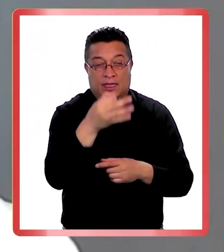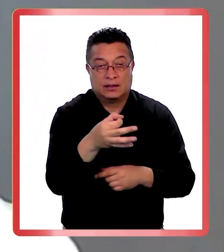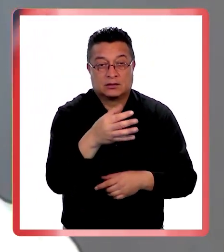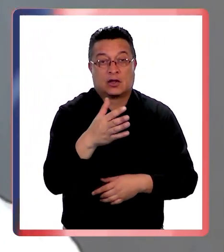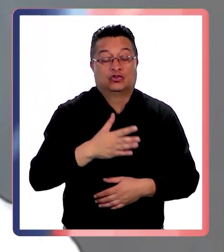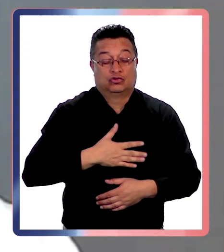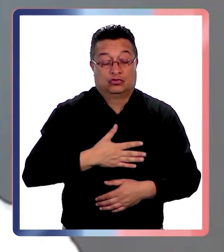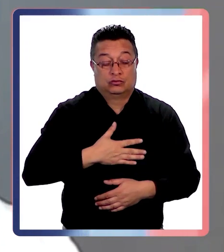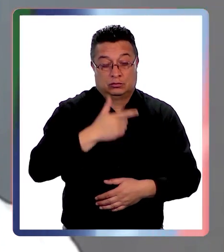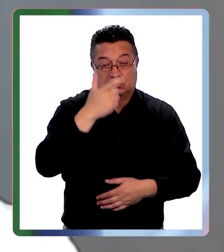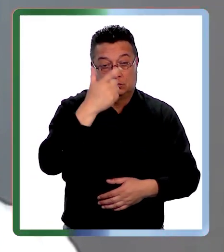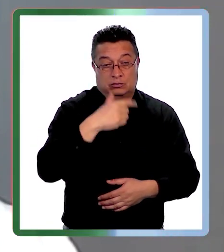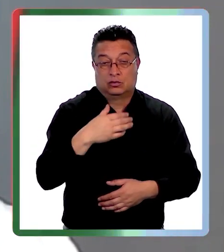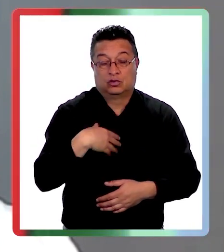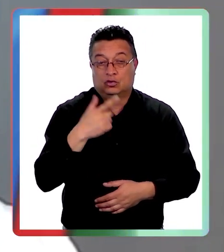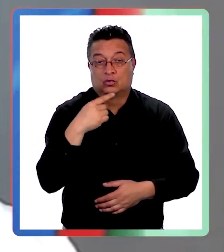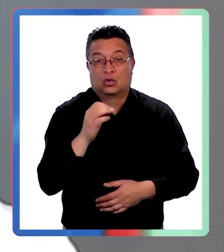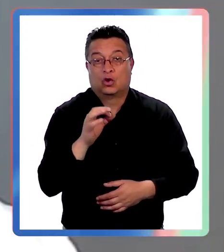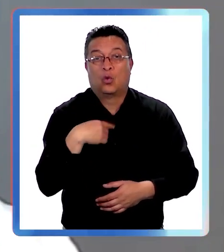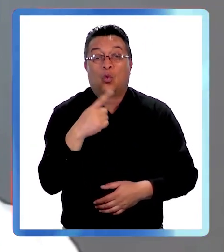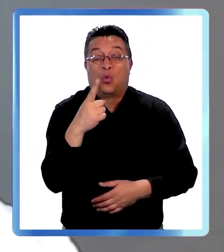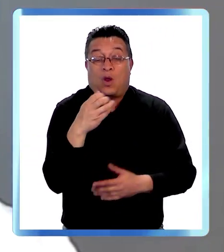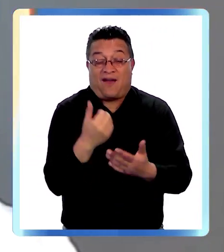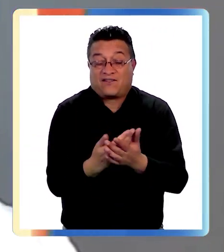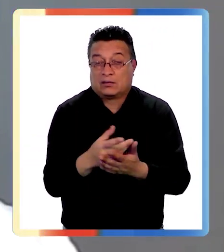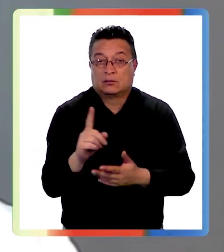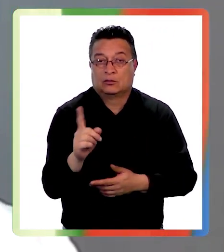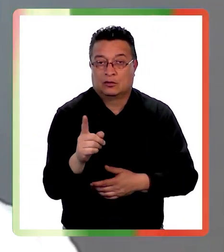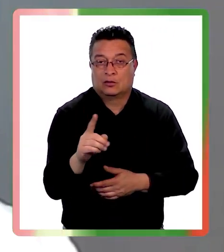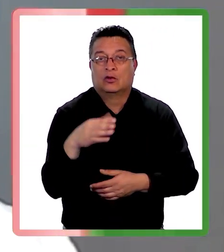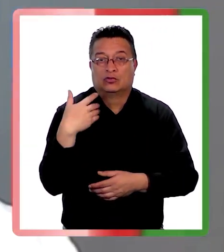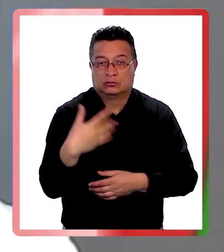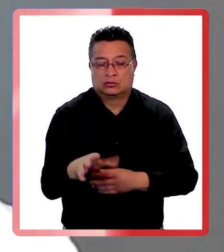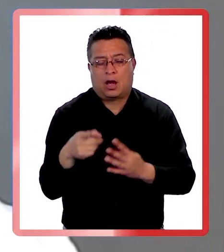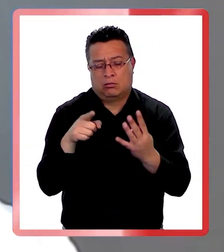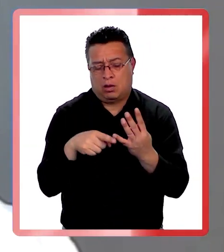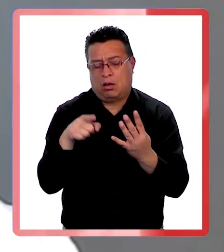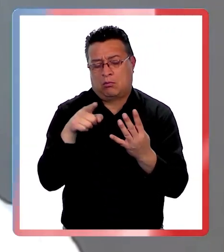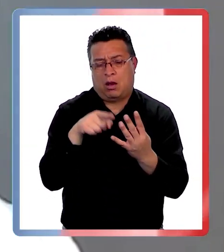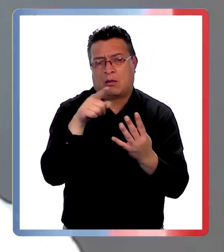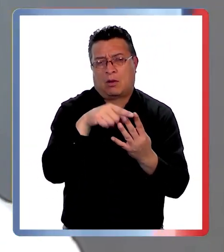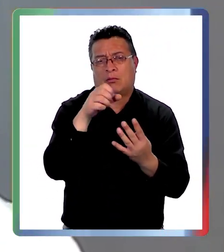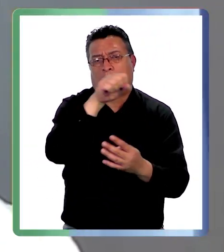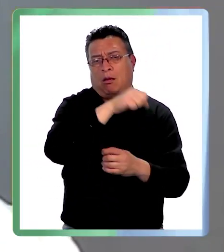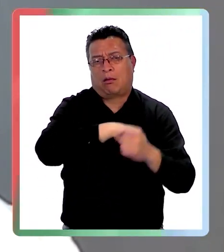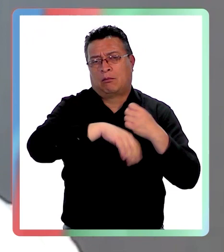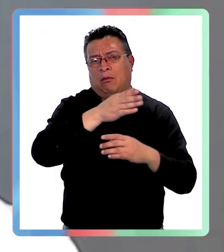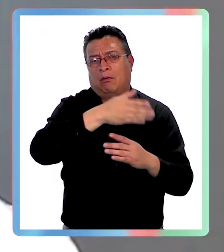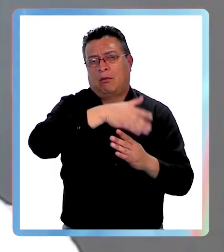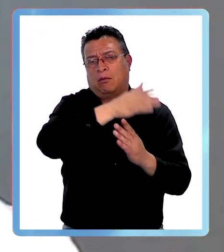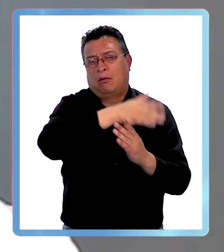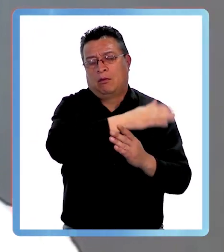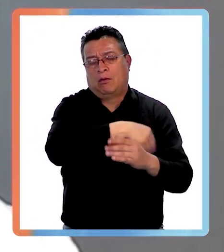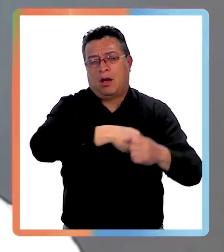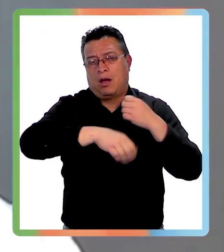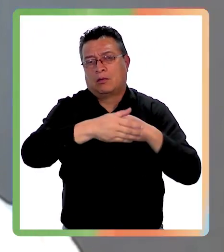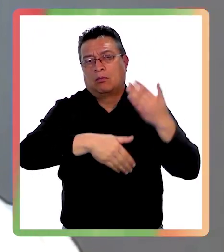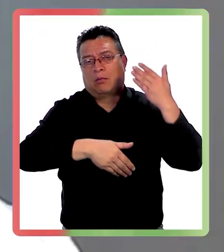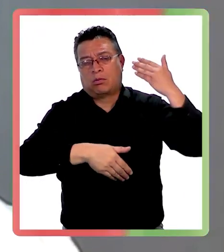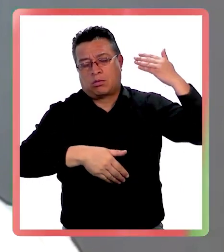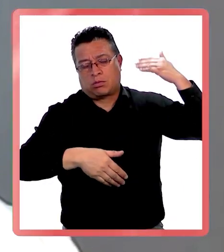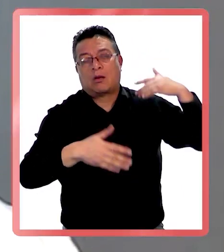que esto ya no es una cosa que le ha ocurrido una vez, sino que ha pasado sucesivas veces en los años